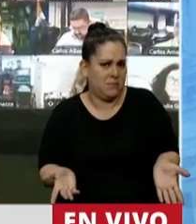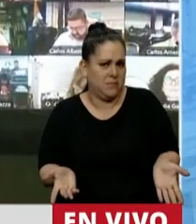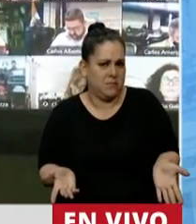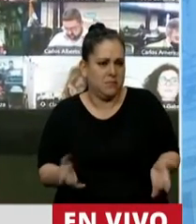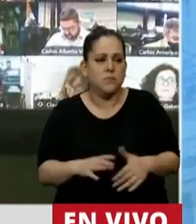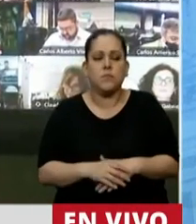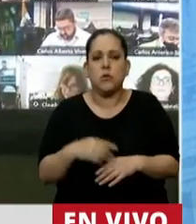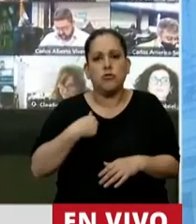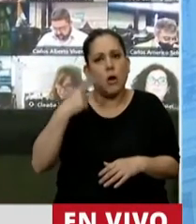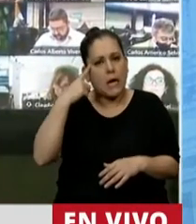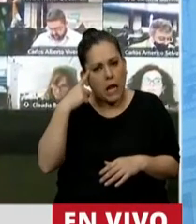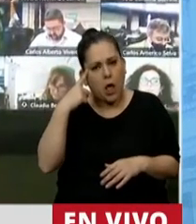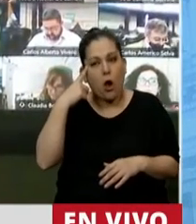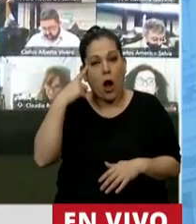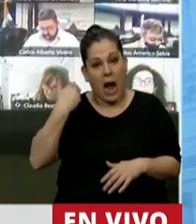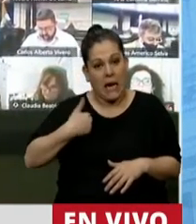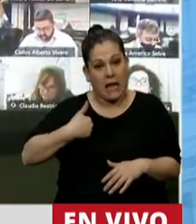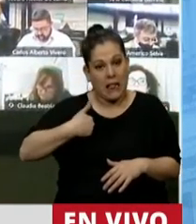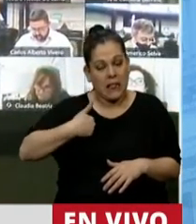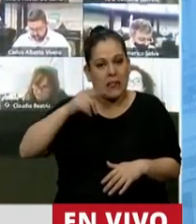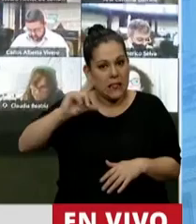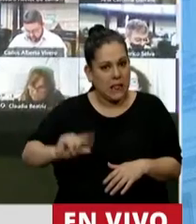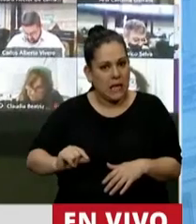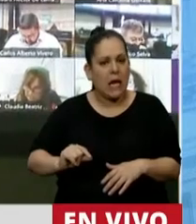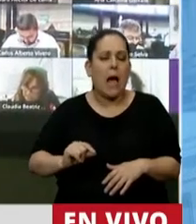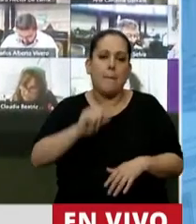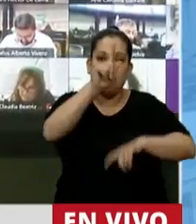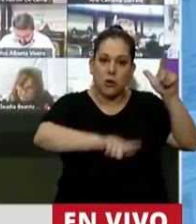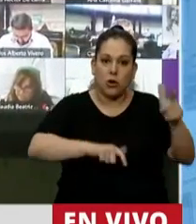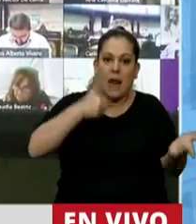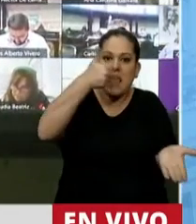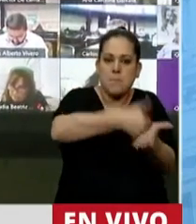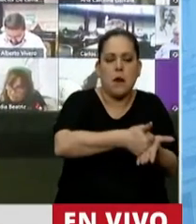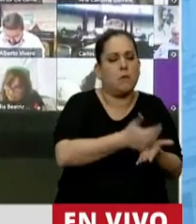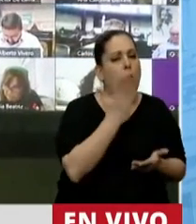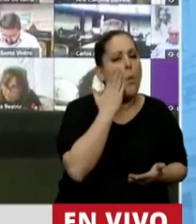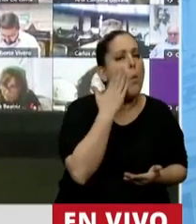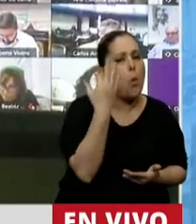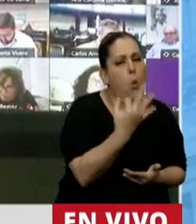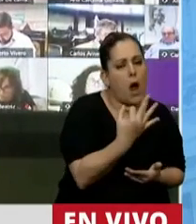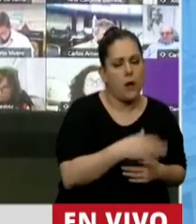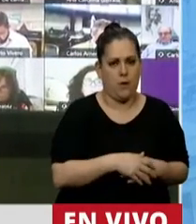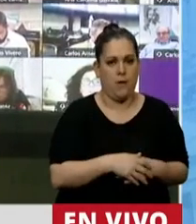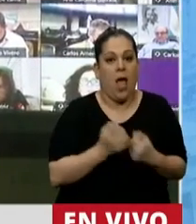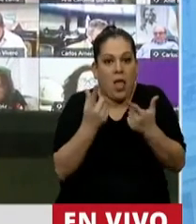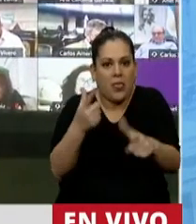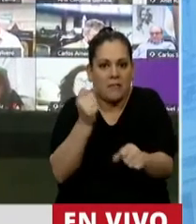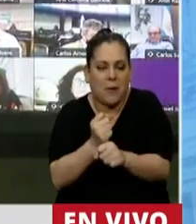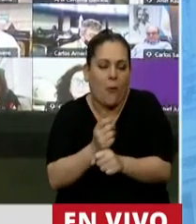Y creo que en Argentina el que invierte es bueno, el que da trabajo genuino es bueno,